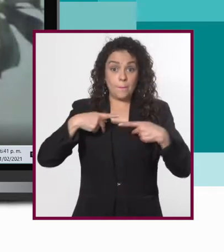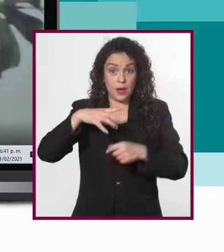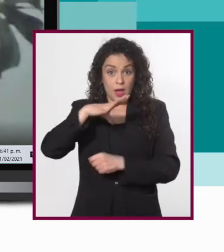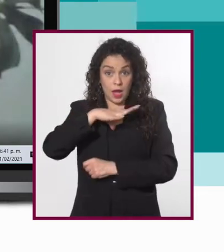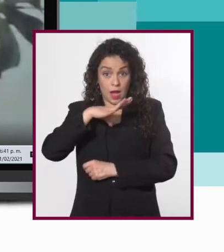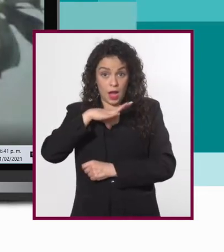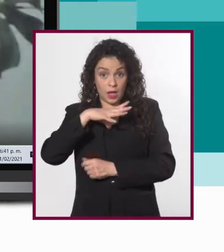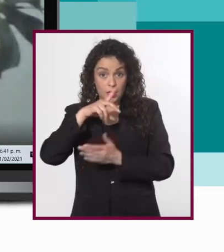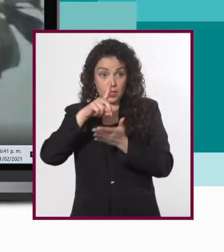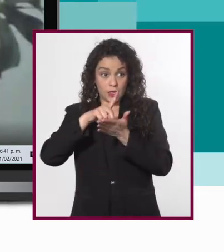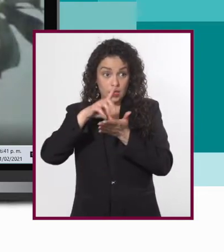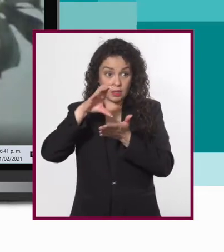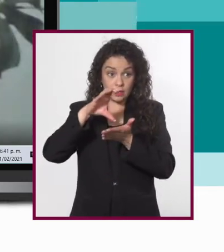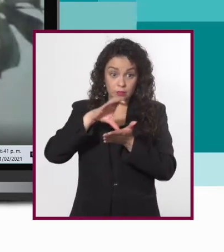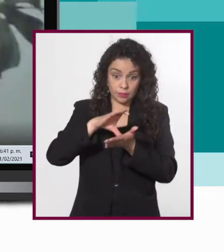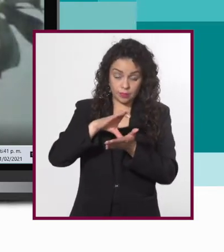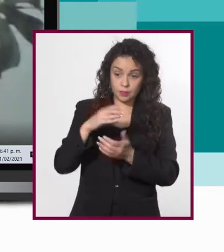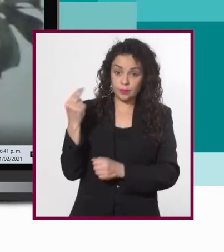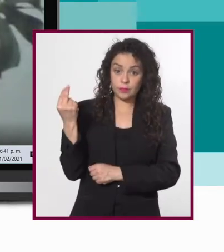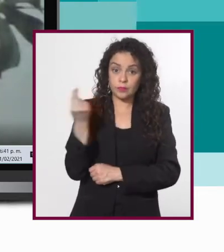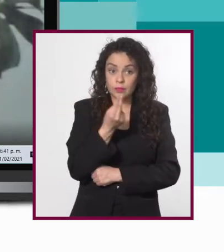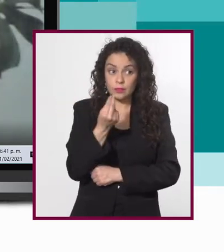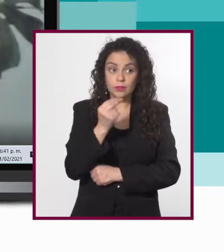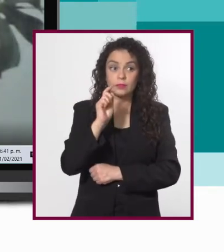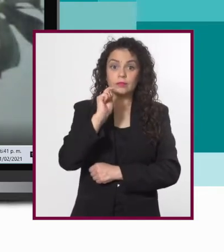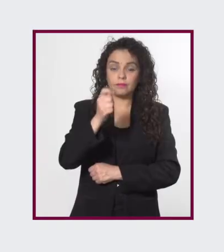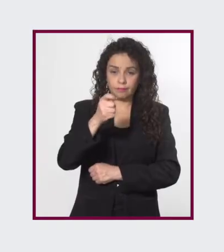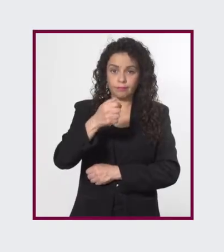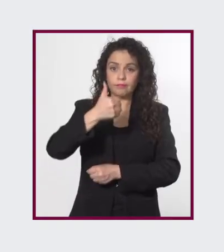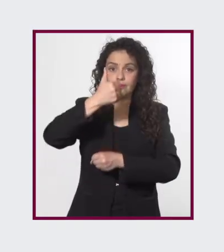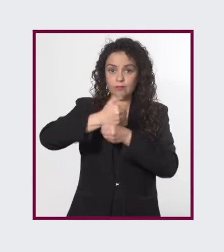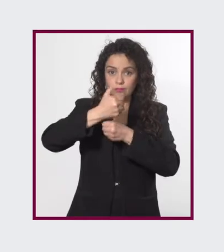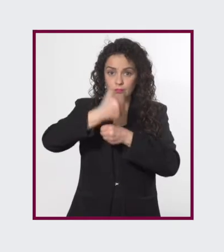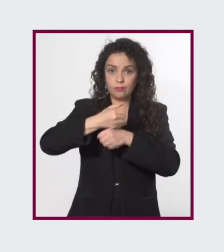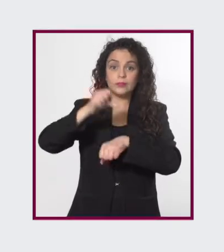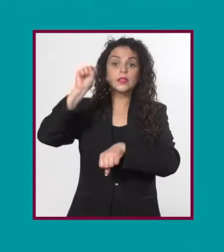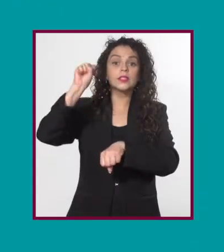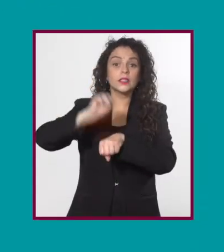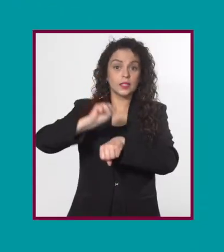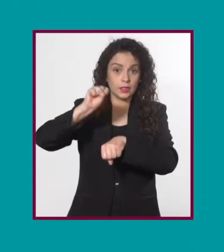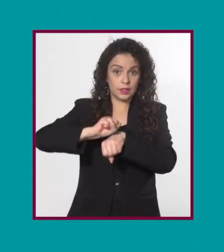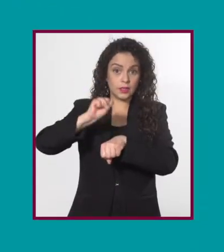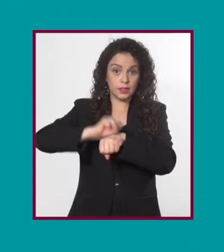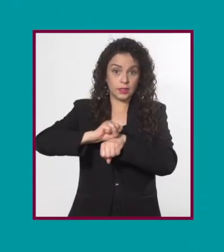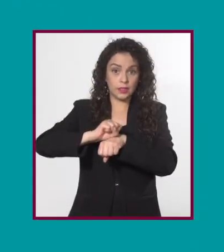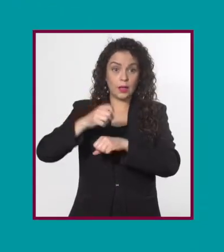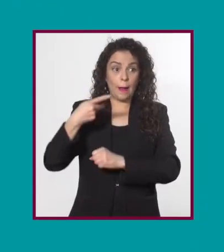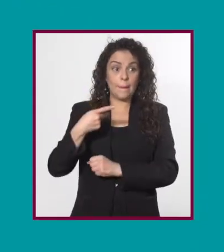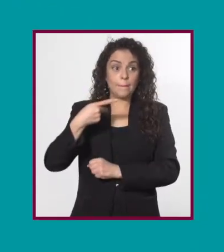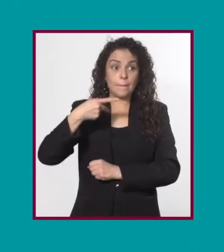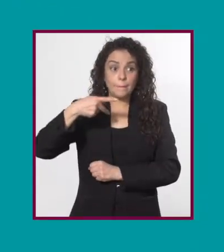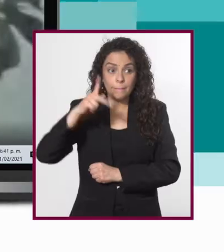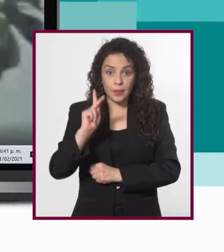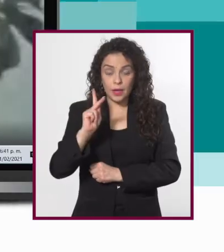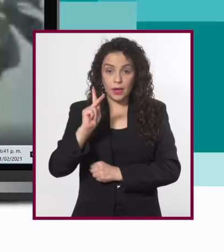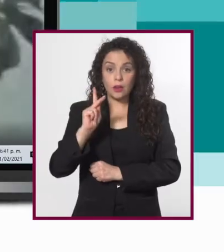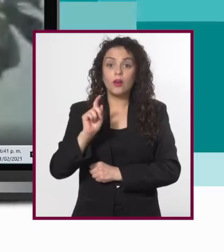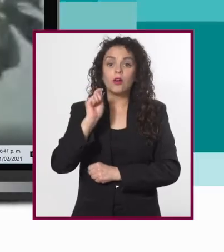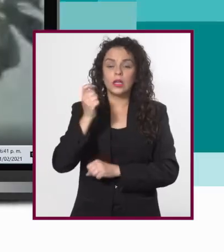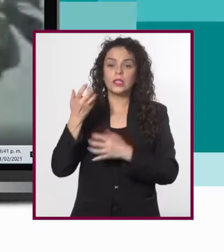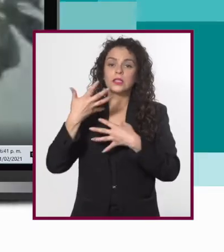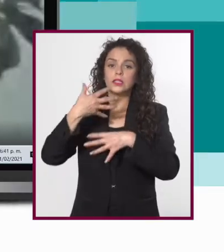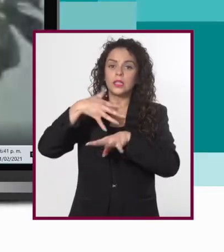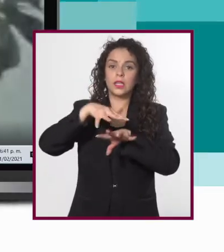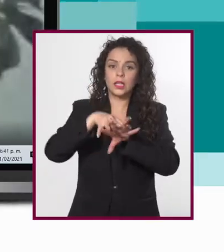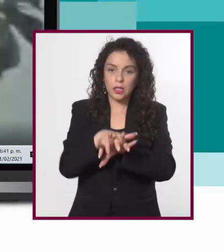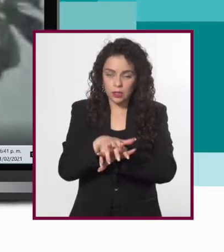las personas con discapacidad tienen que tener en mala y secundaria, pero que sea una educación